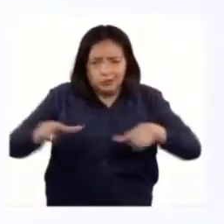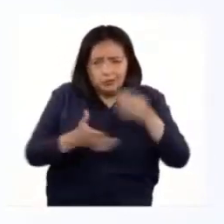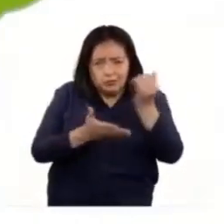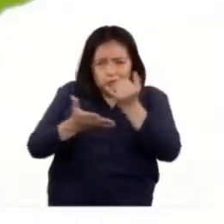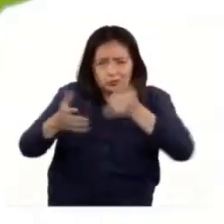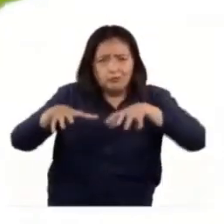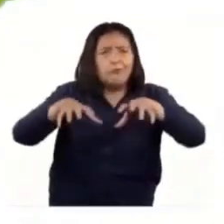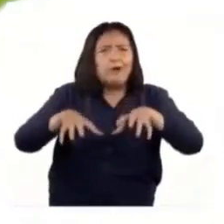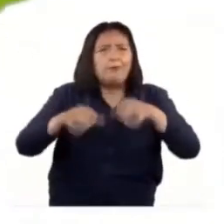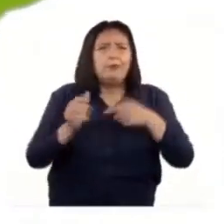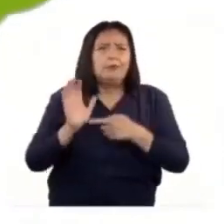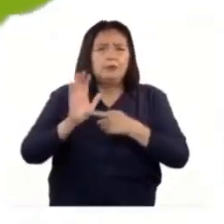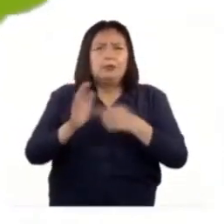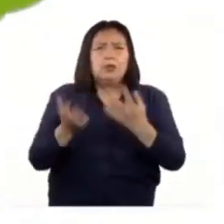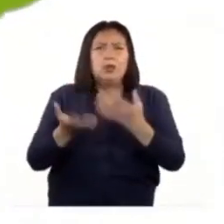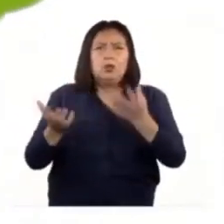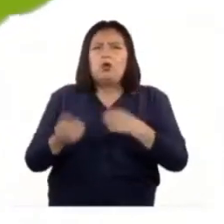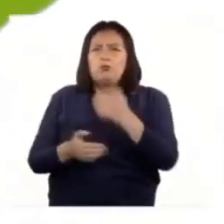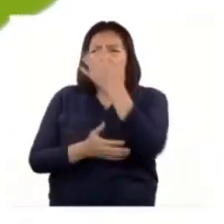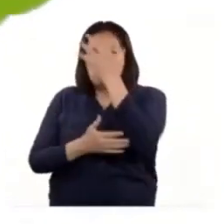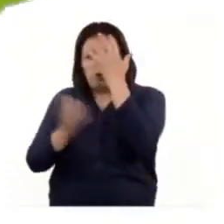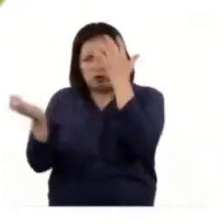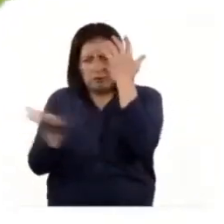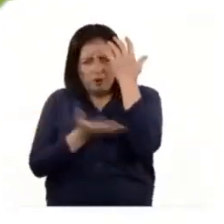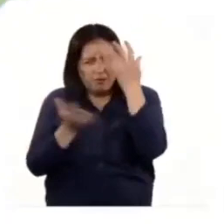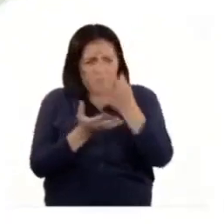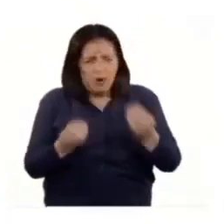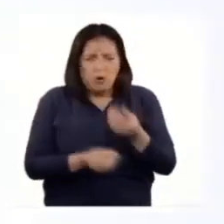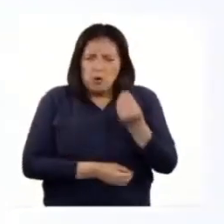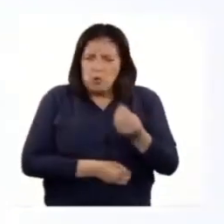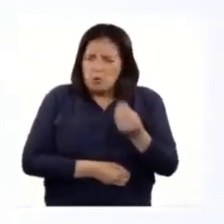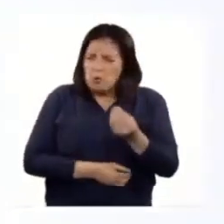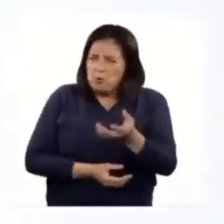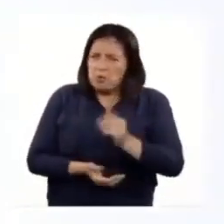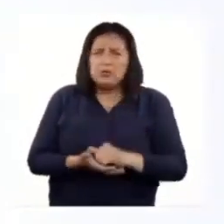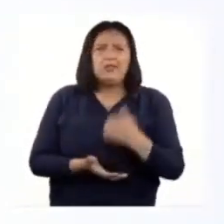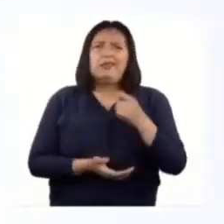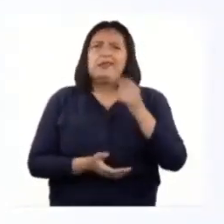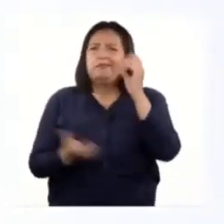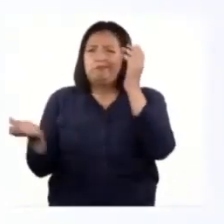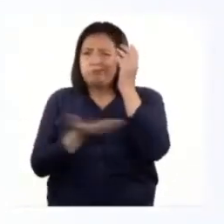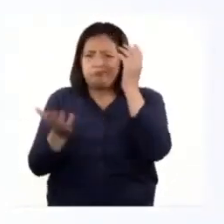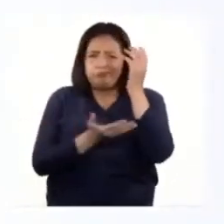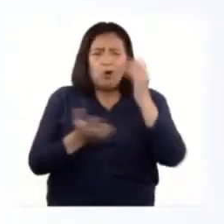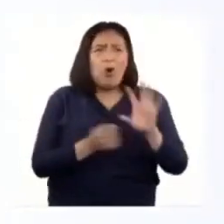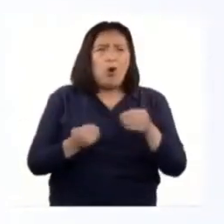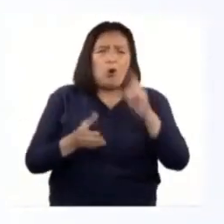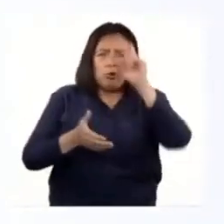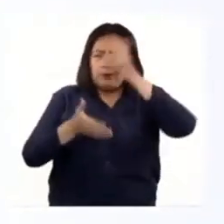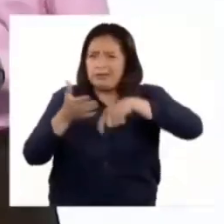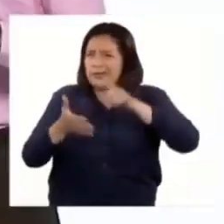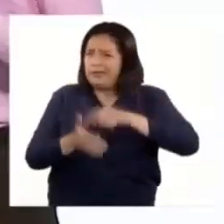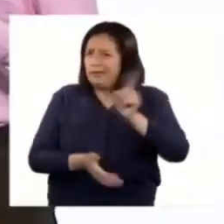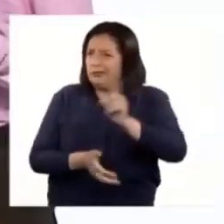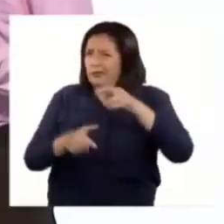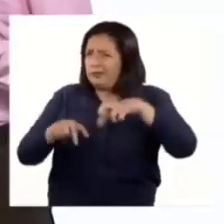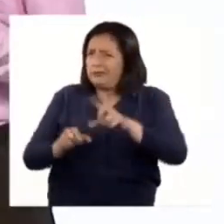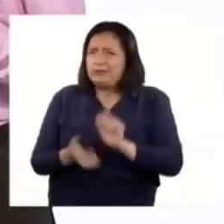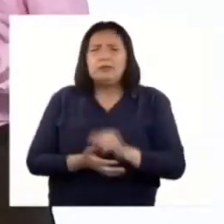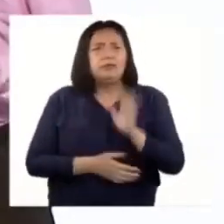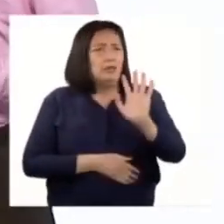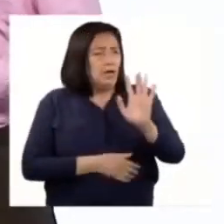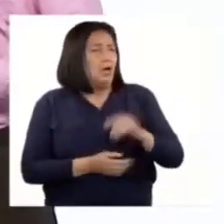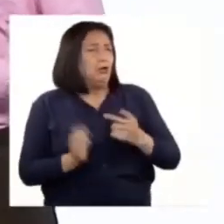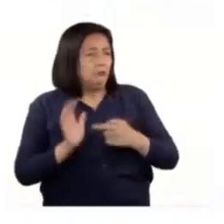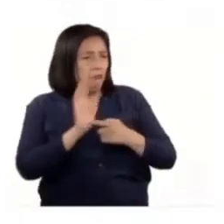por ejemplo, B. Cómo se van perdiendo los bosques por actividades como la tala de árboles y la minería ilegal. B. Quiero